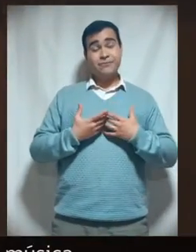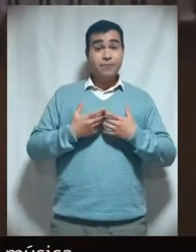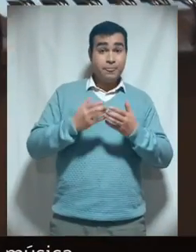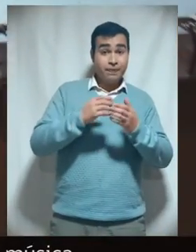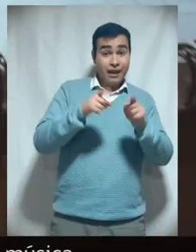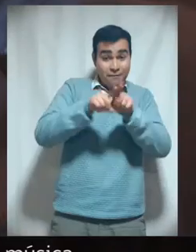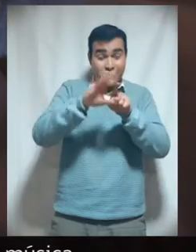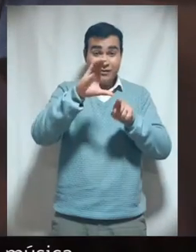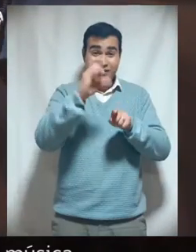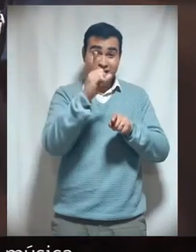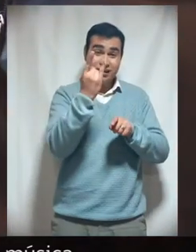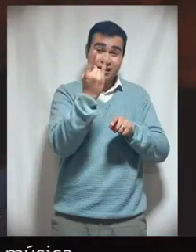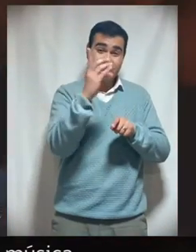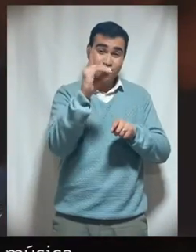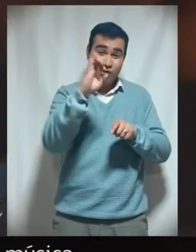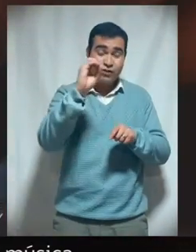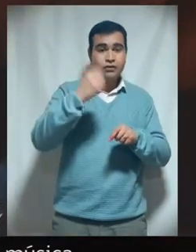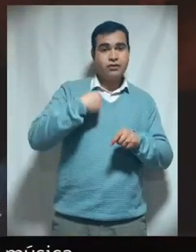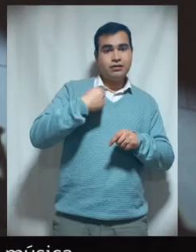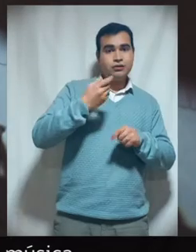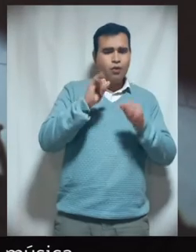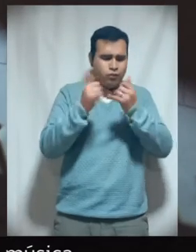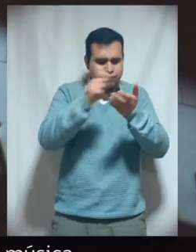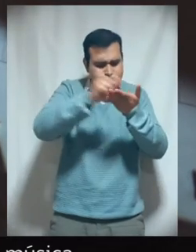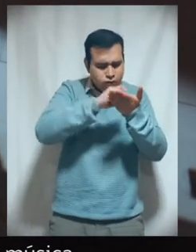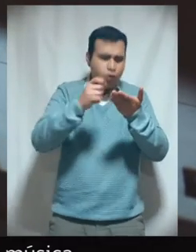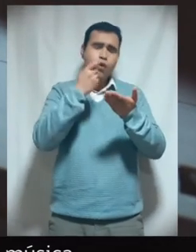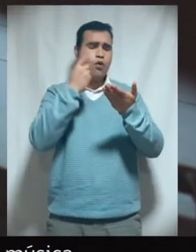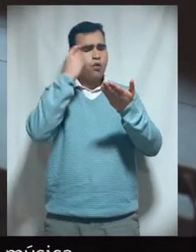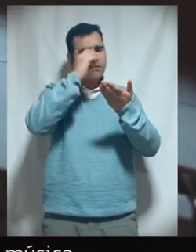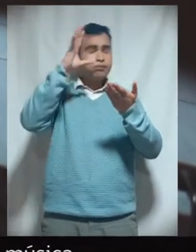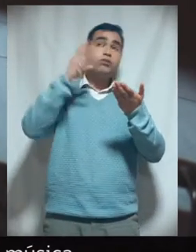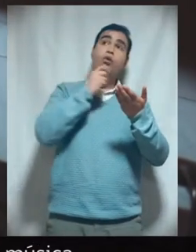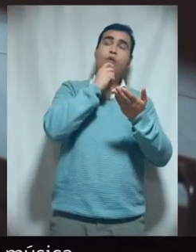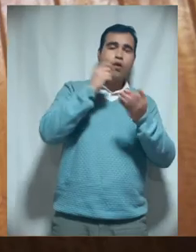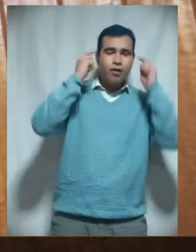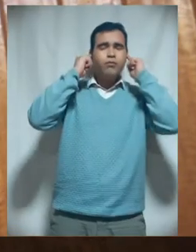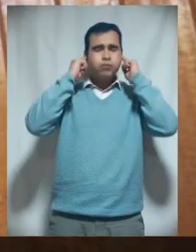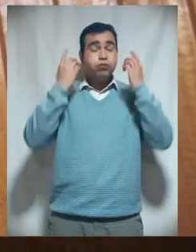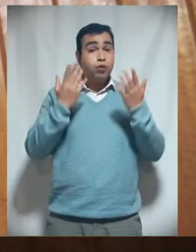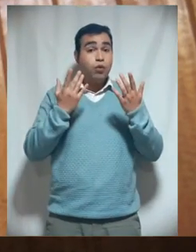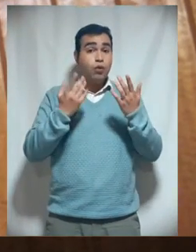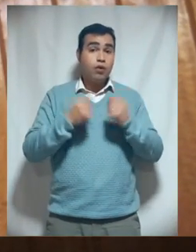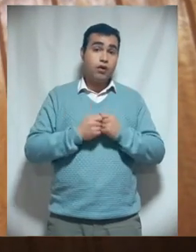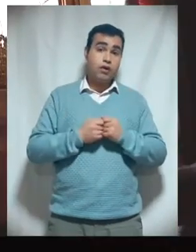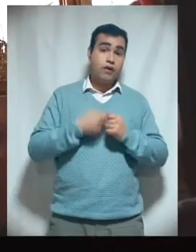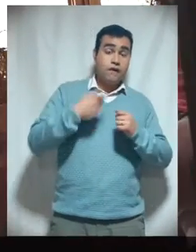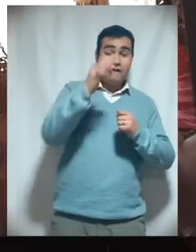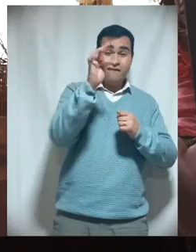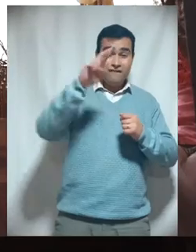Mi hermano Claudio siempre escribe cuentos, poemas y escucha música. Fernando